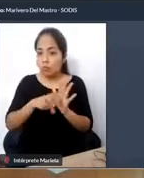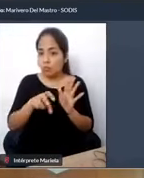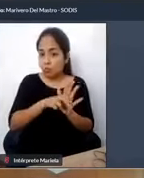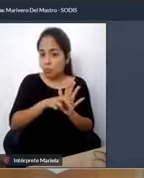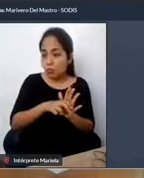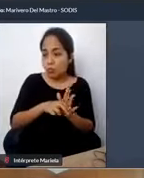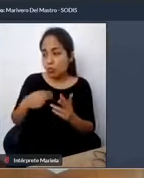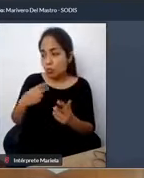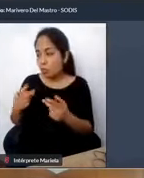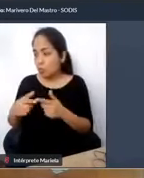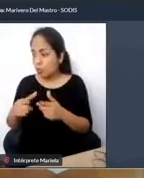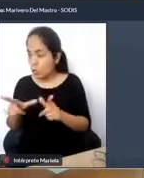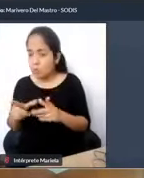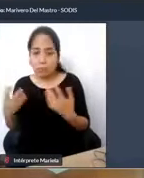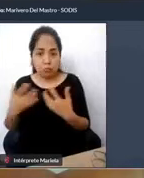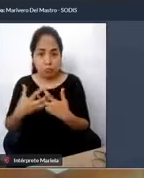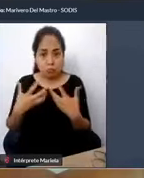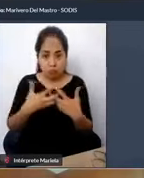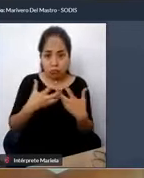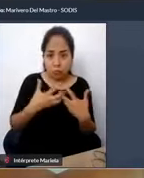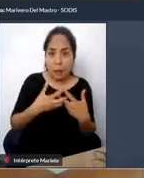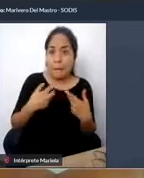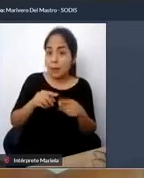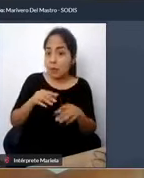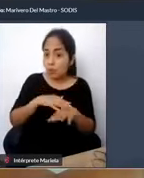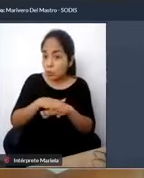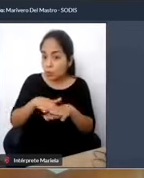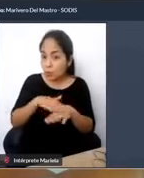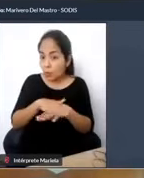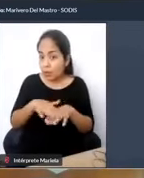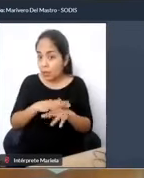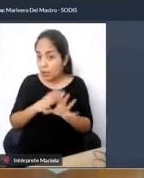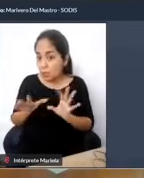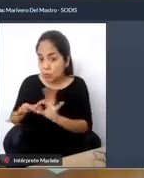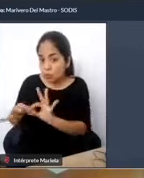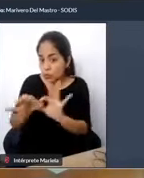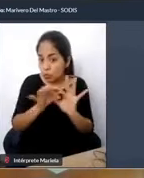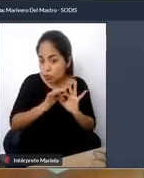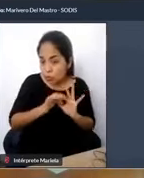estaciones son accesibles, sin embargo, hay un plan de integración que es muy importante mencionarlo,